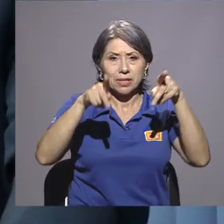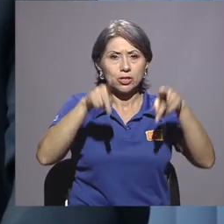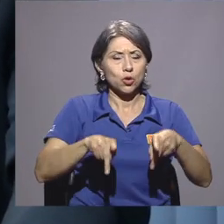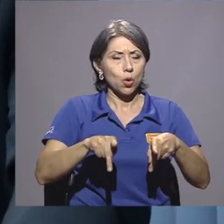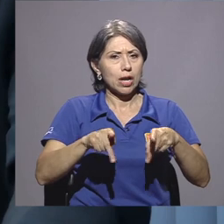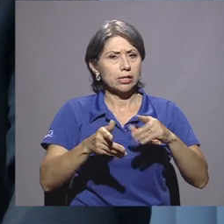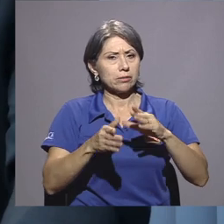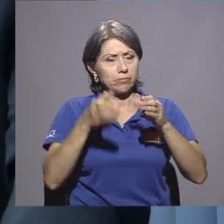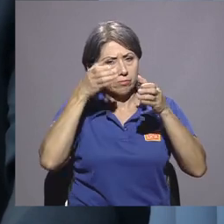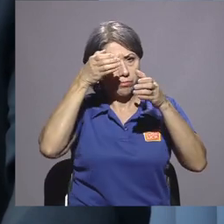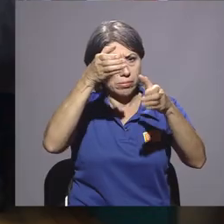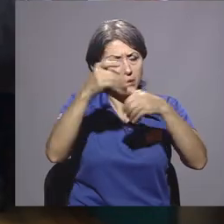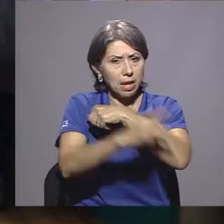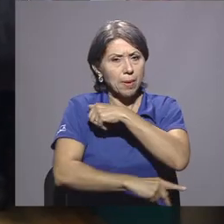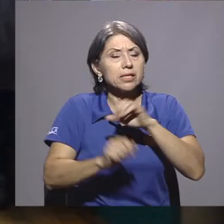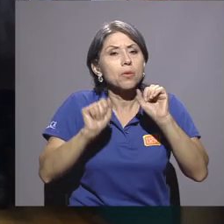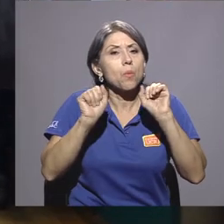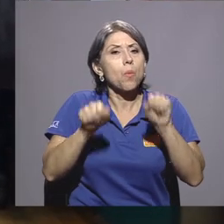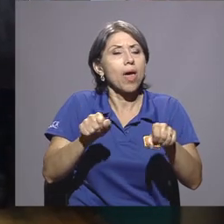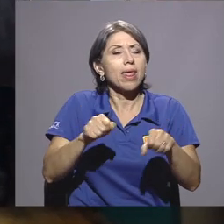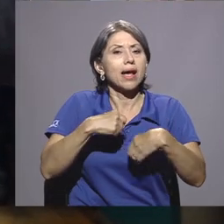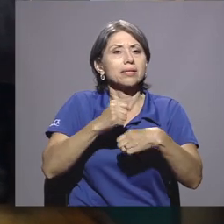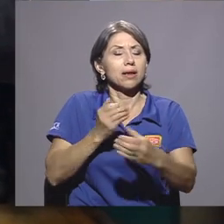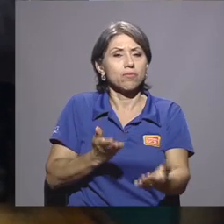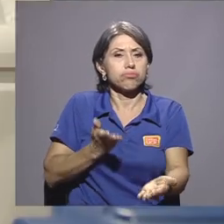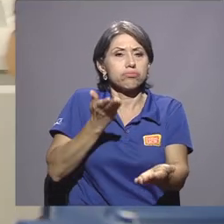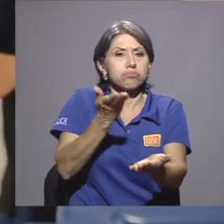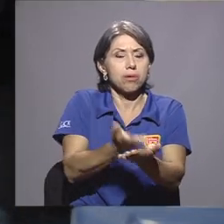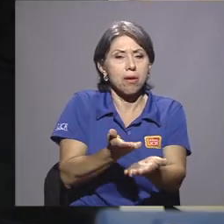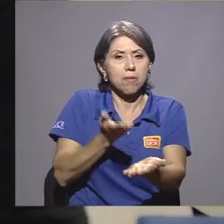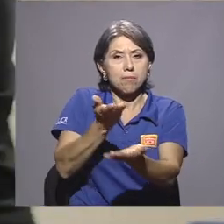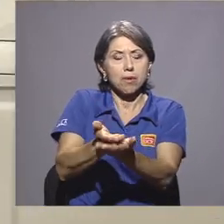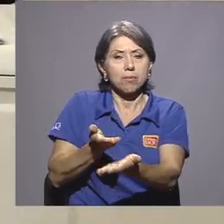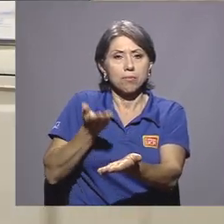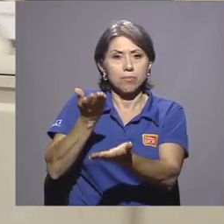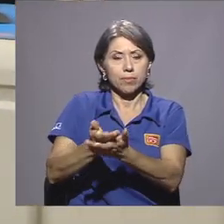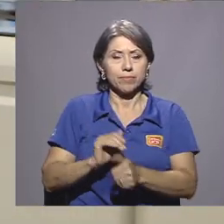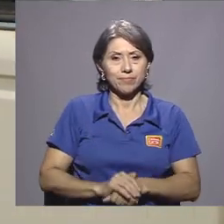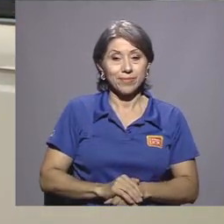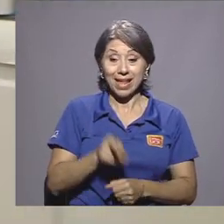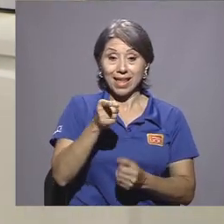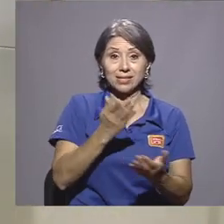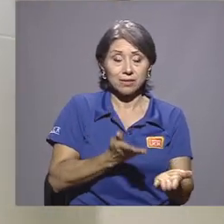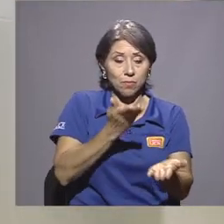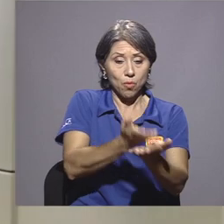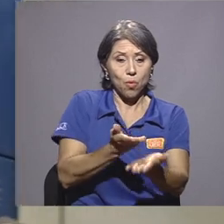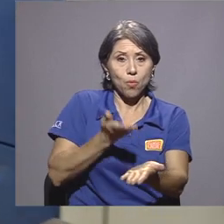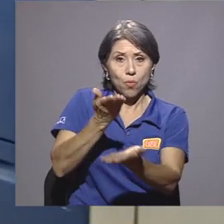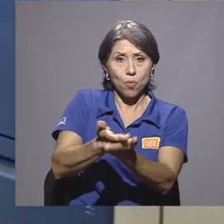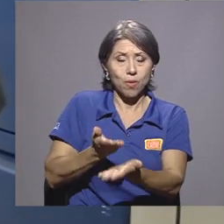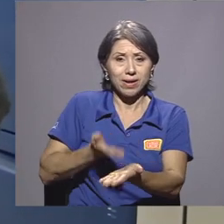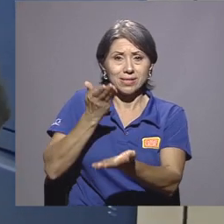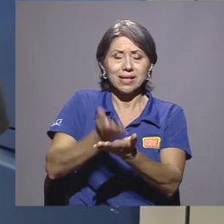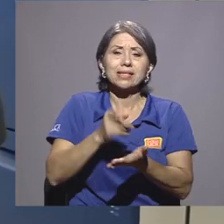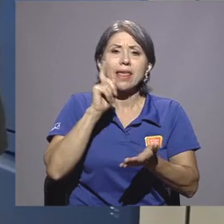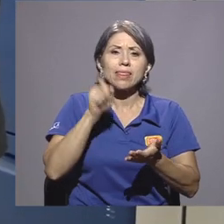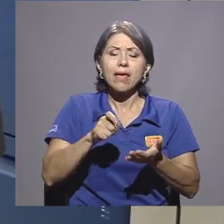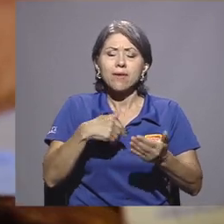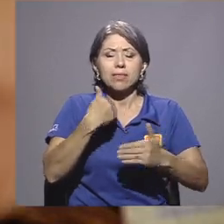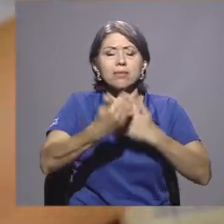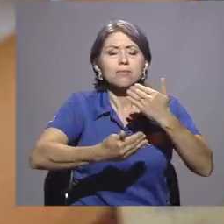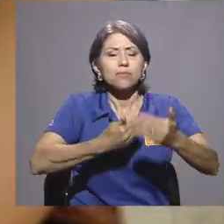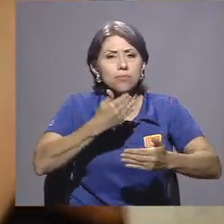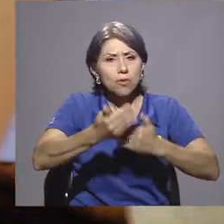propuestas en relación con el tema. Las propuestas que sean presentadas serán sometidas a los procesos de